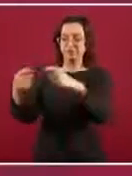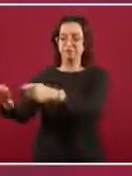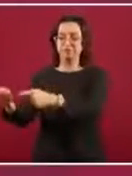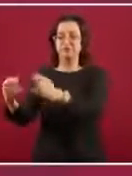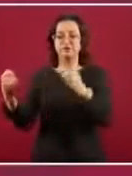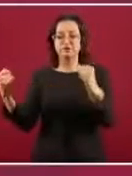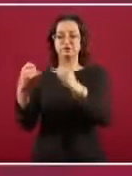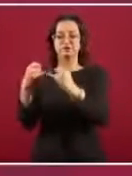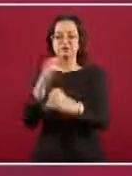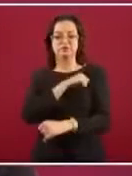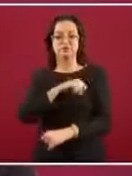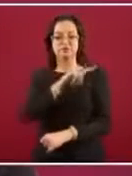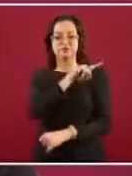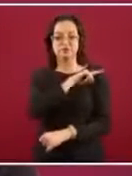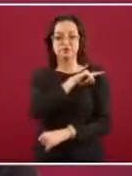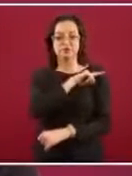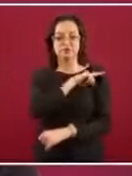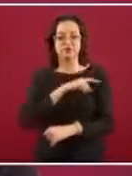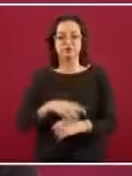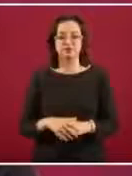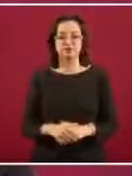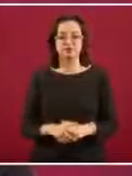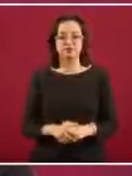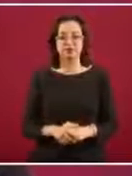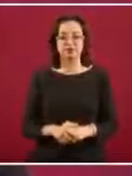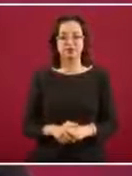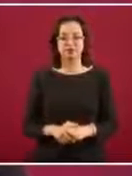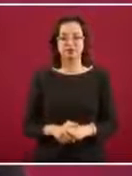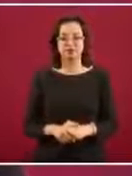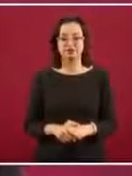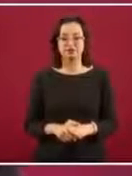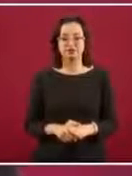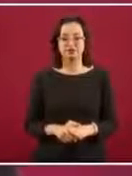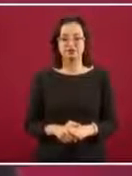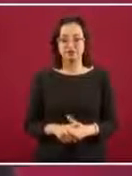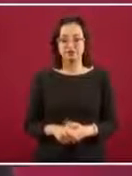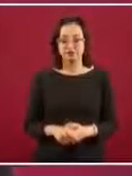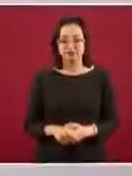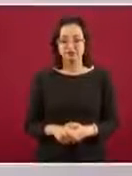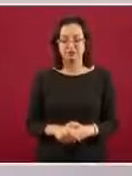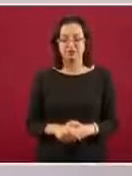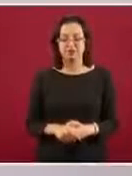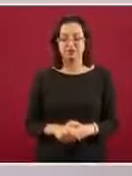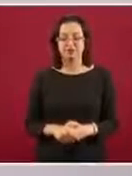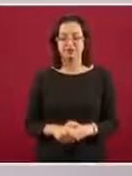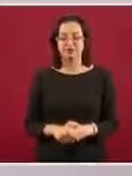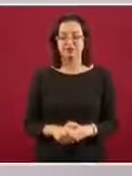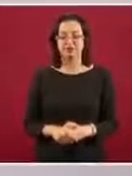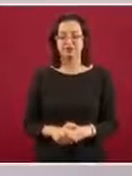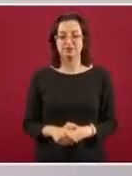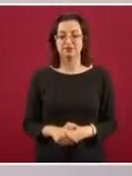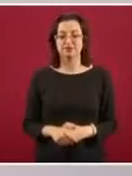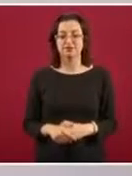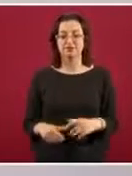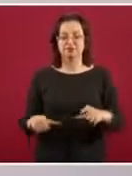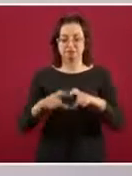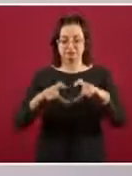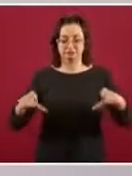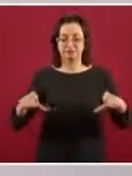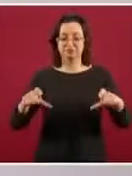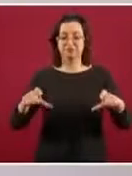etiquetando